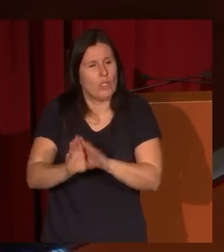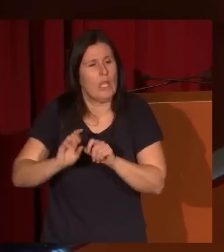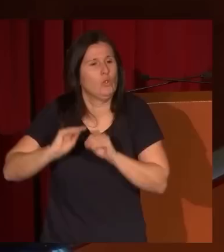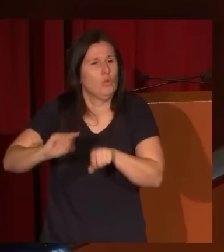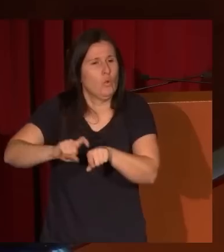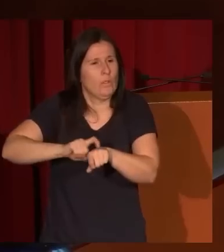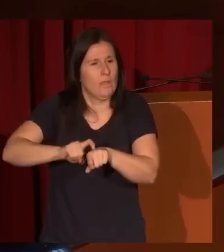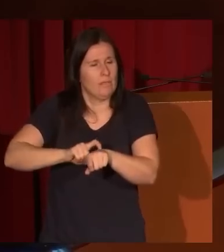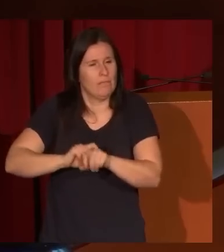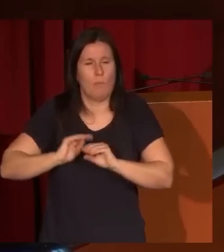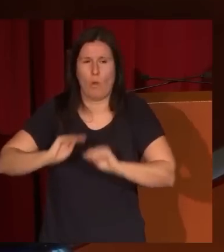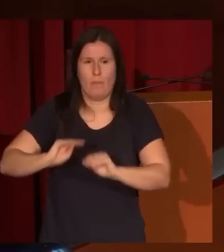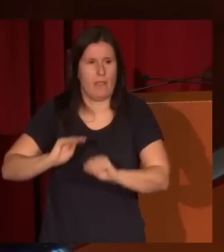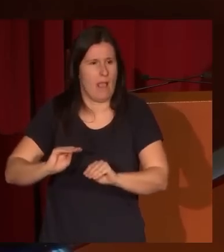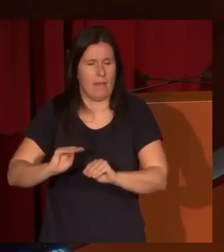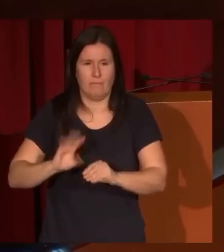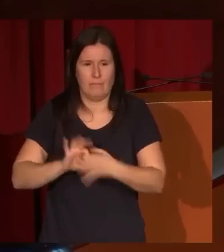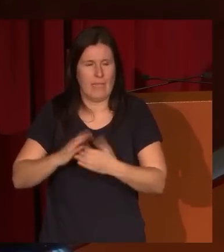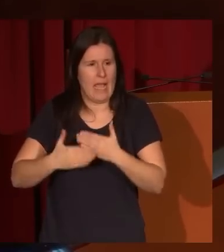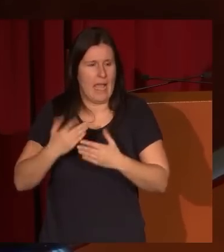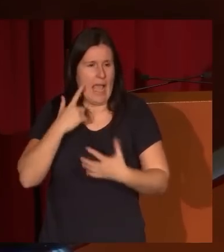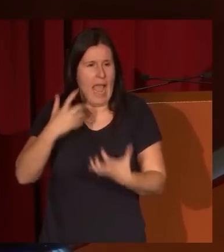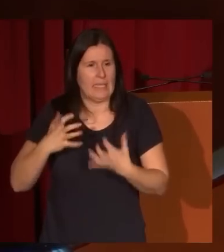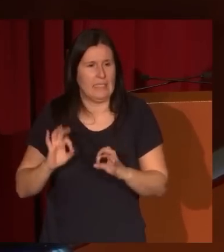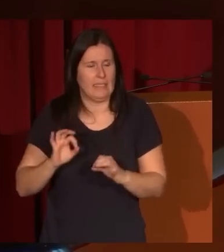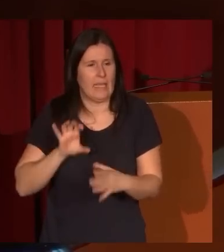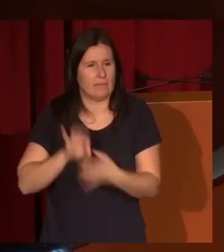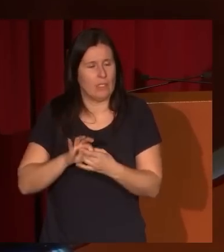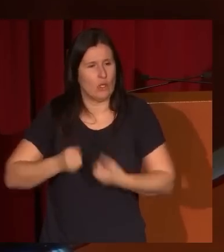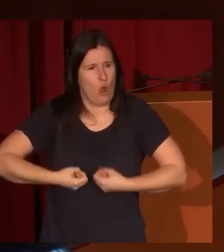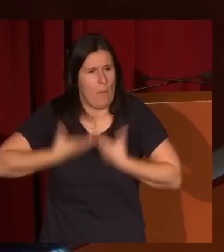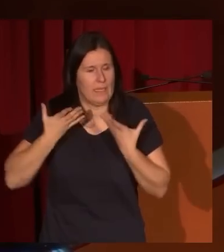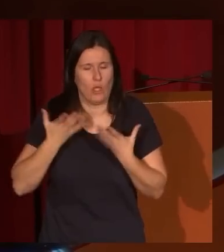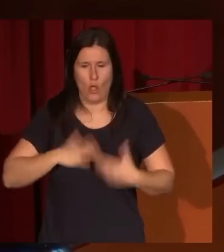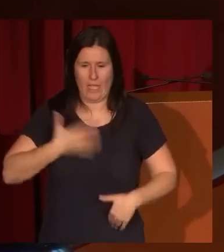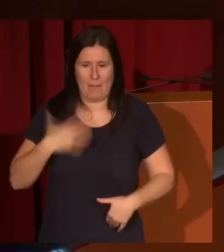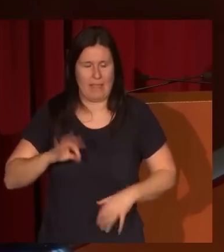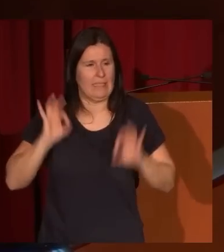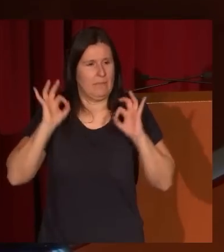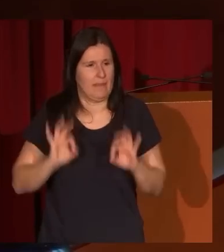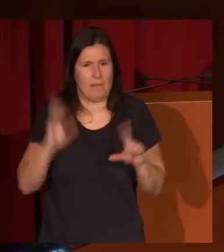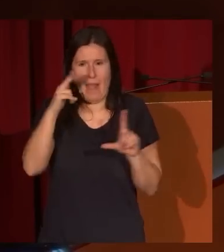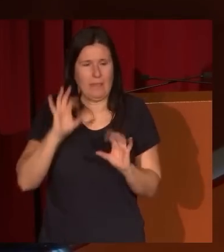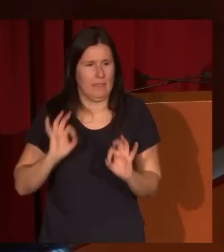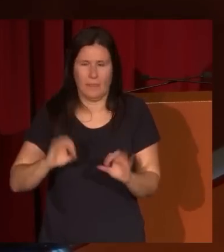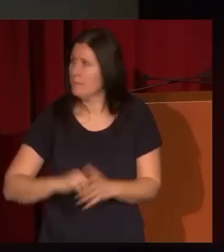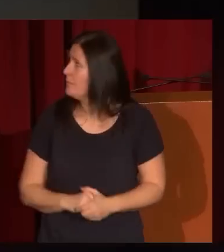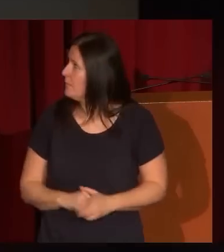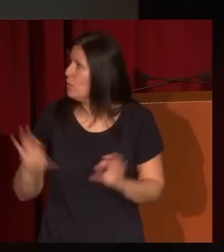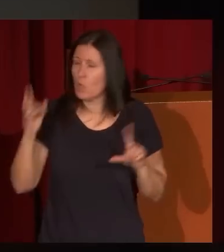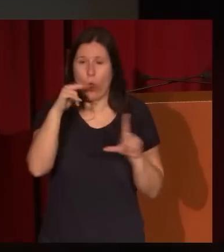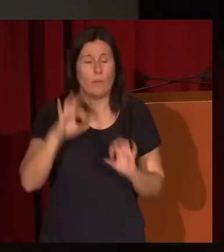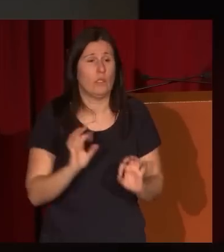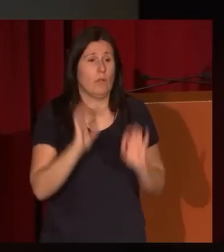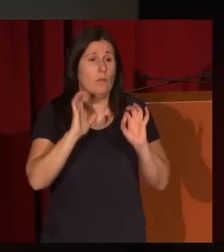verdadera de artista plenamente romántico y con unas capacidades especiales para esto, como pintor de